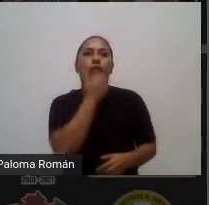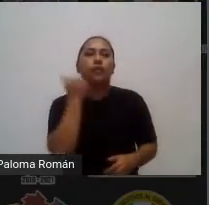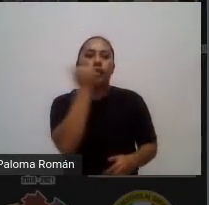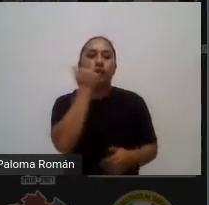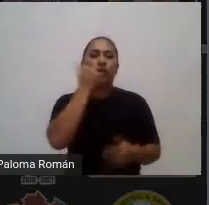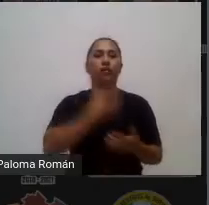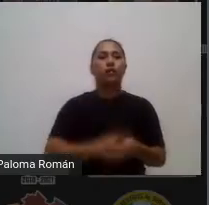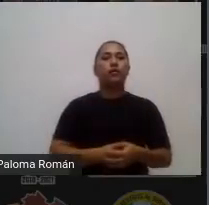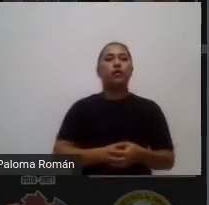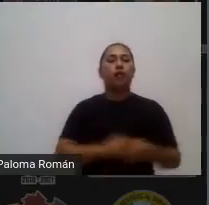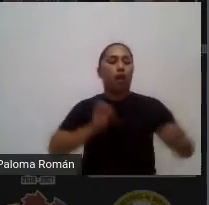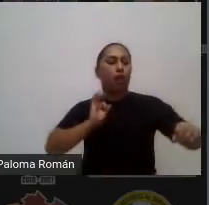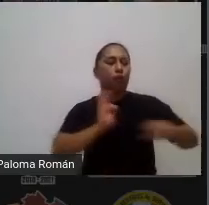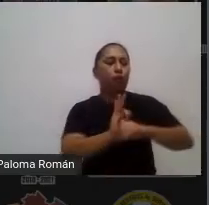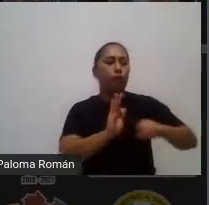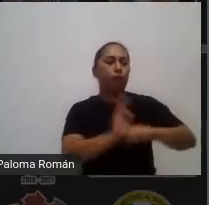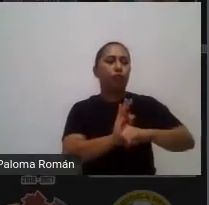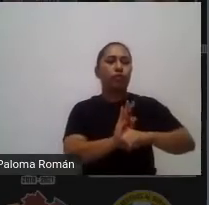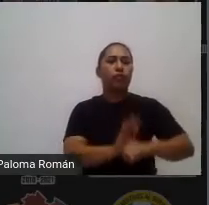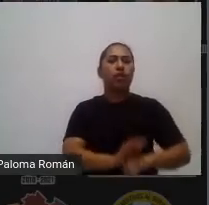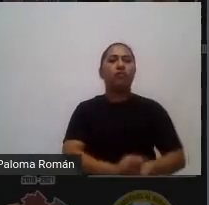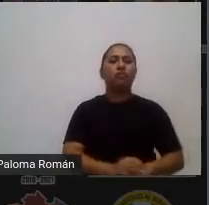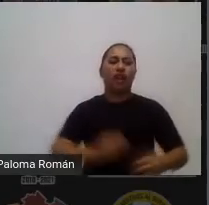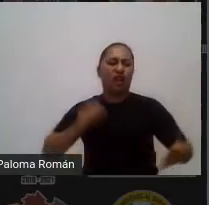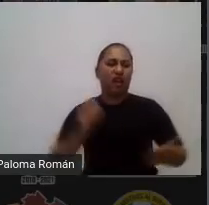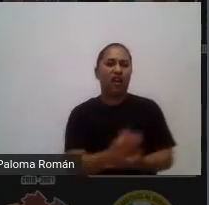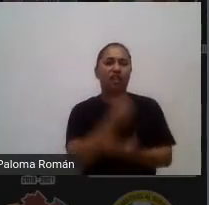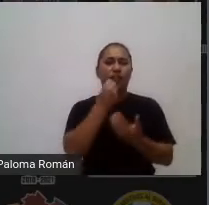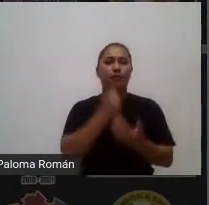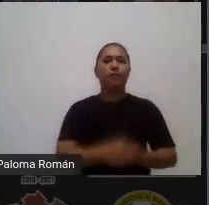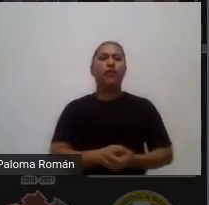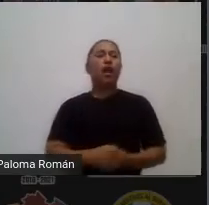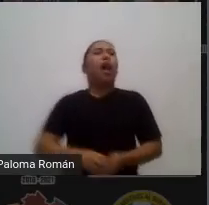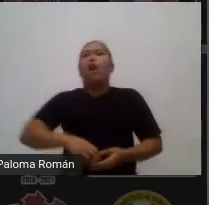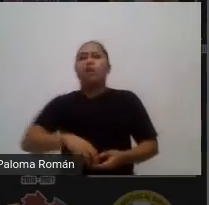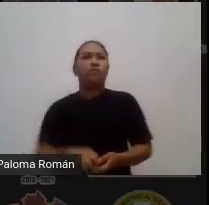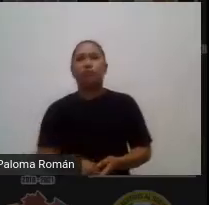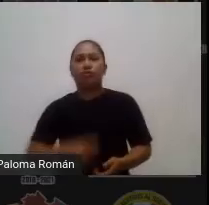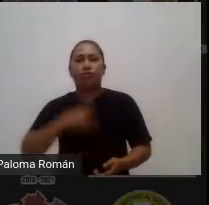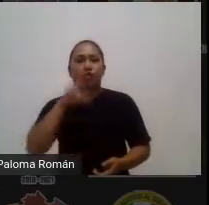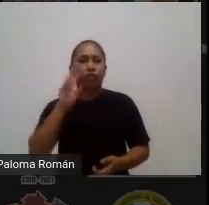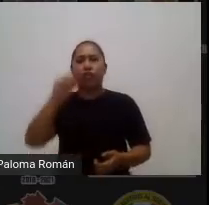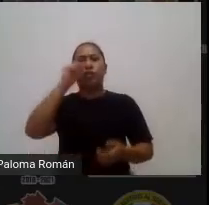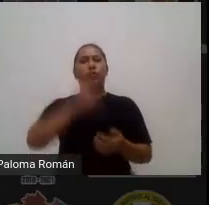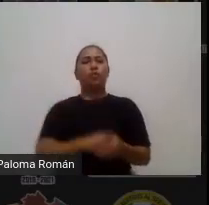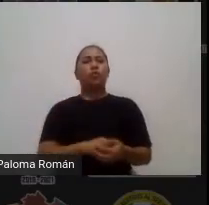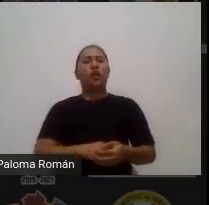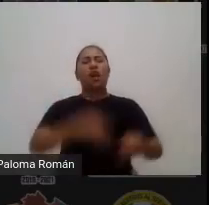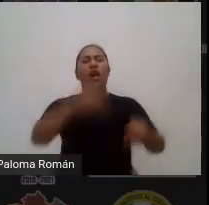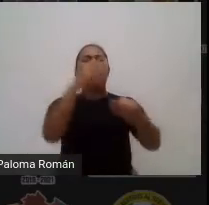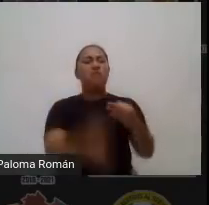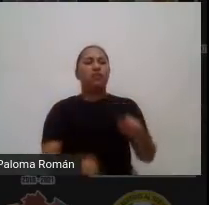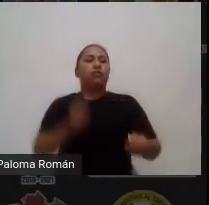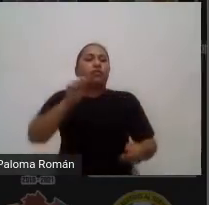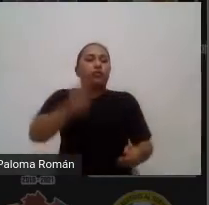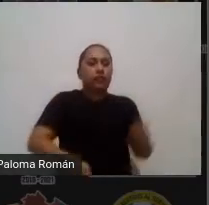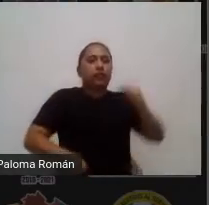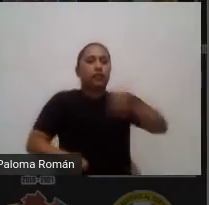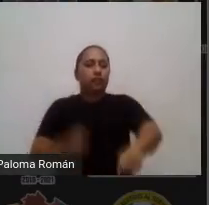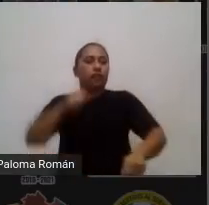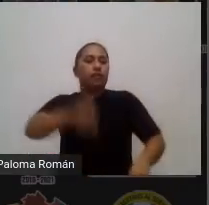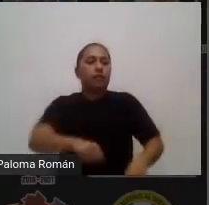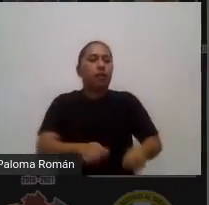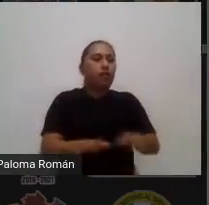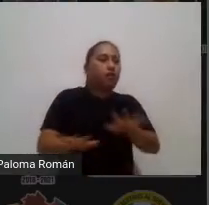como una barrera a vencer y pues no no se trata de eso sí al final todos estamos remando para el mismo lado ok